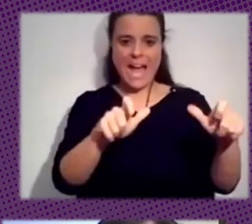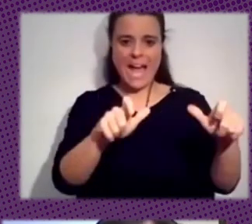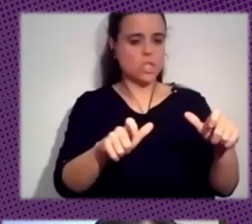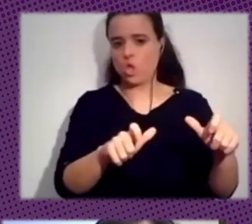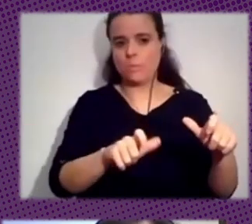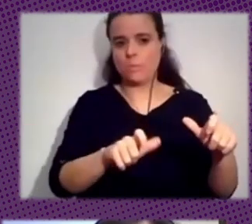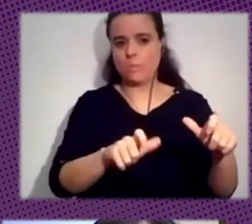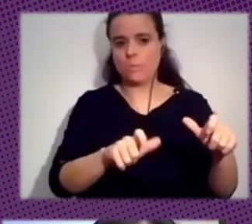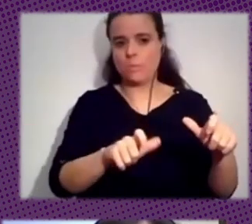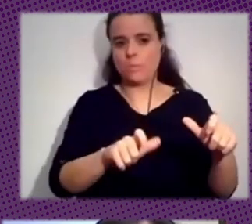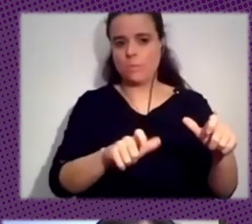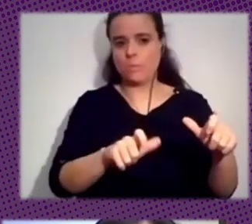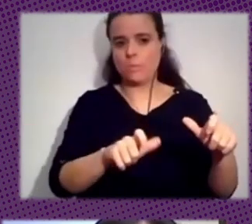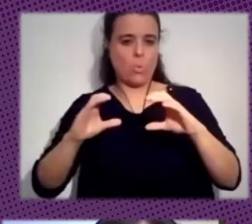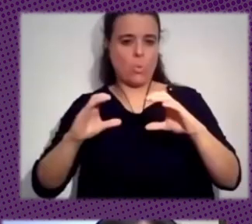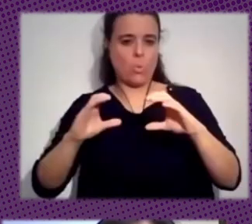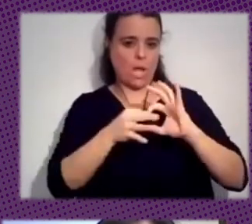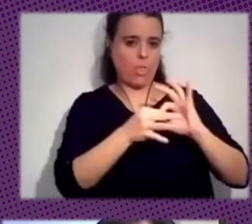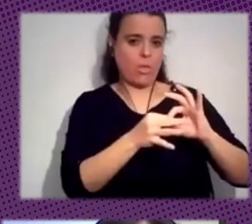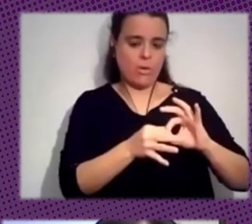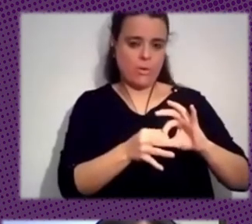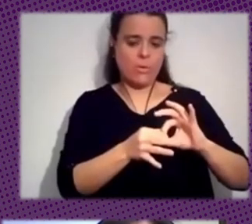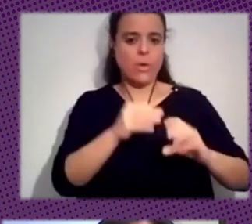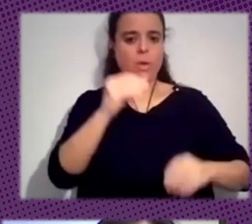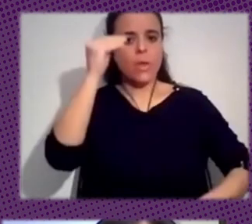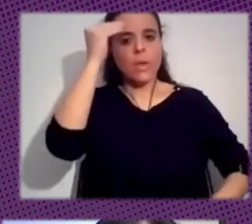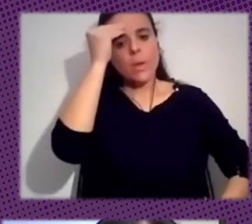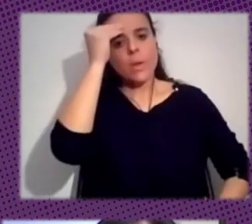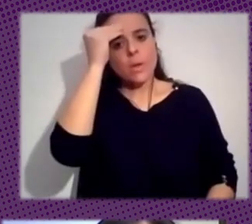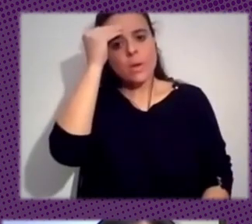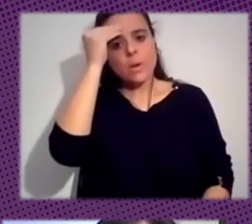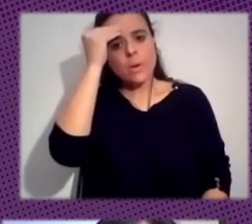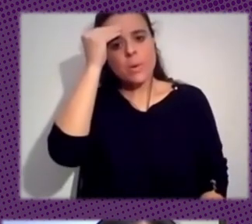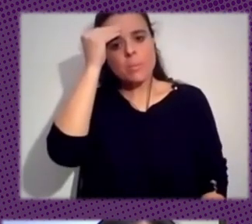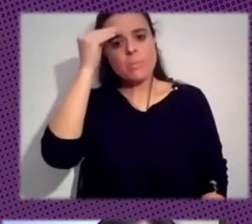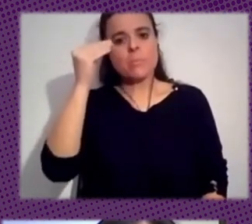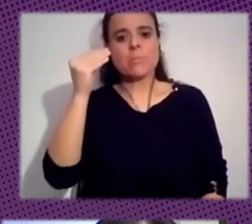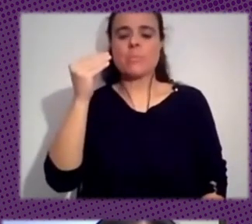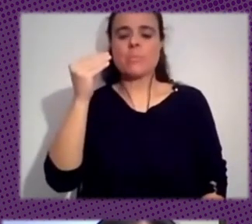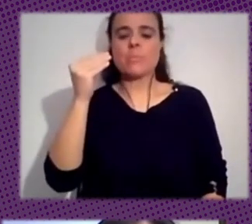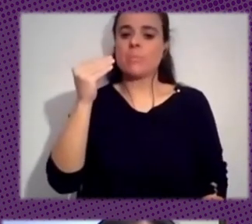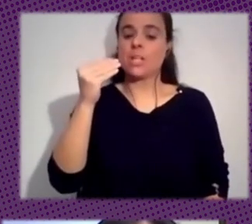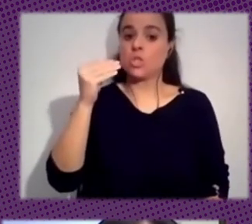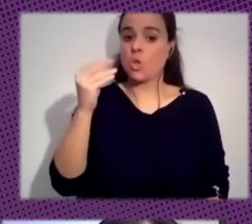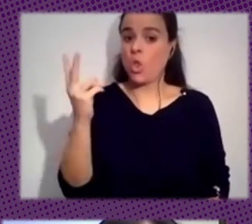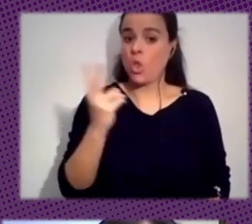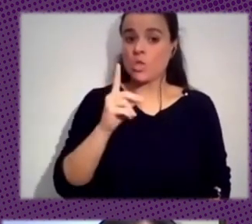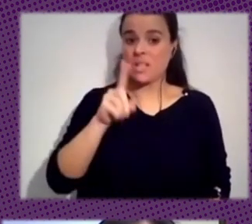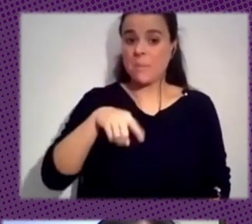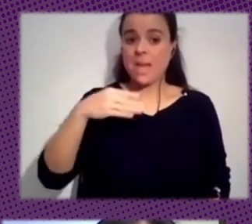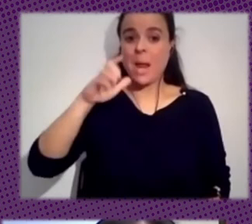de comunicación de hecho yo creo que tanto Glenn como como Beatriz han hablado el tema de la concentración mediática que